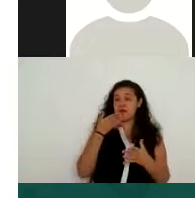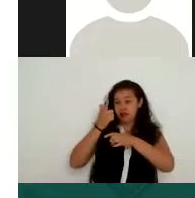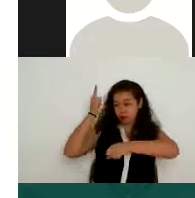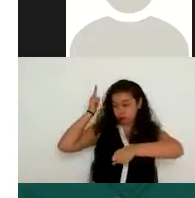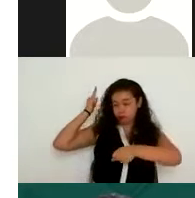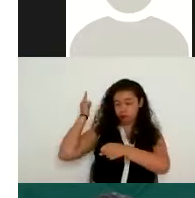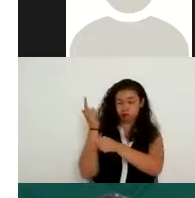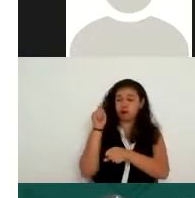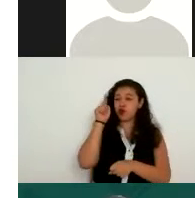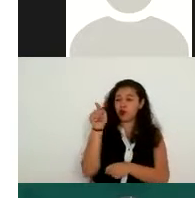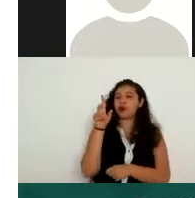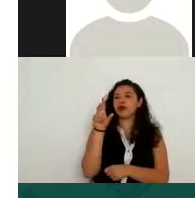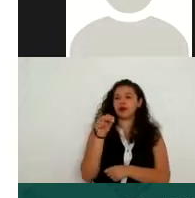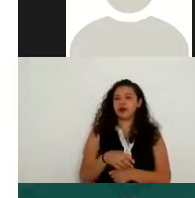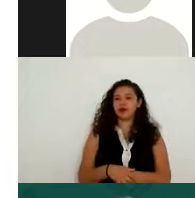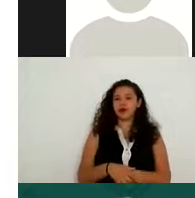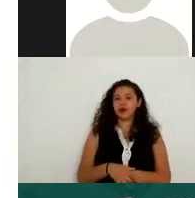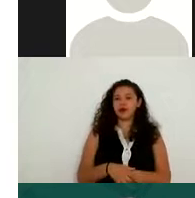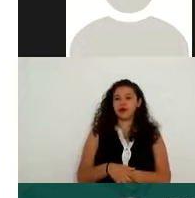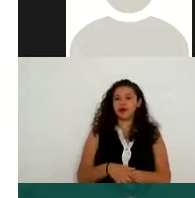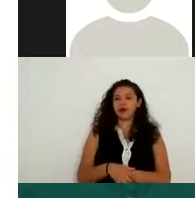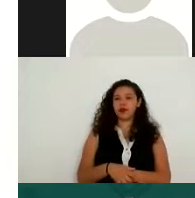muchas gracias. ¿Alguna otra opinión?